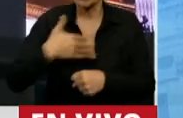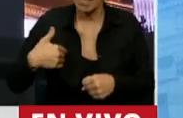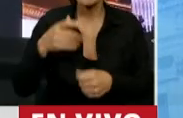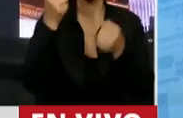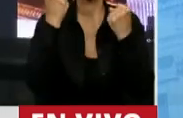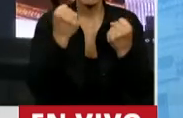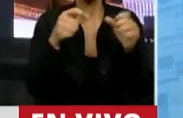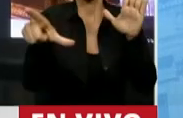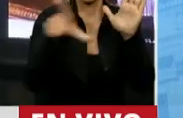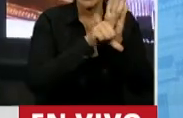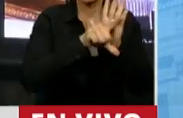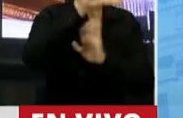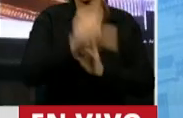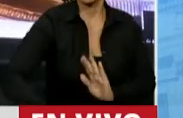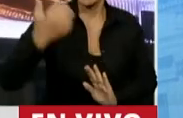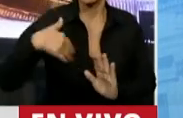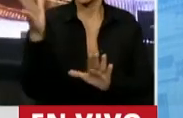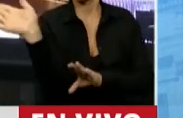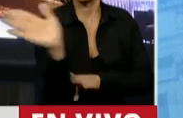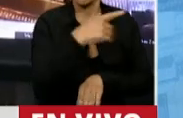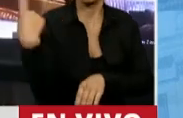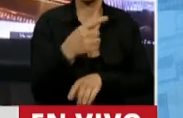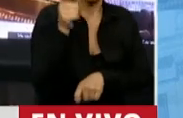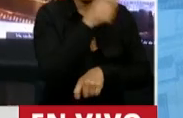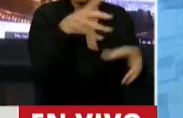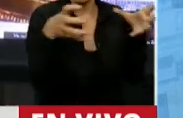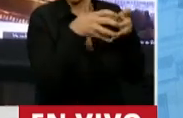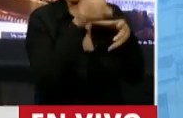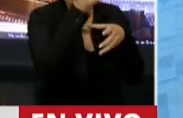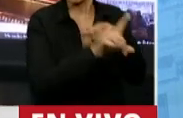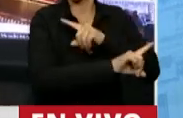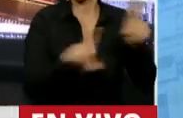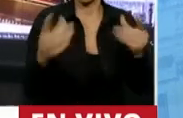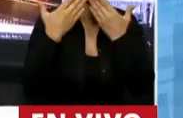y el país, y la república es de todos, no es de ustedes. Muchas gracias.